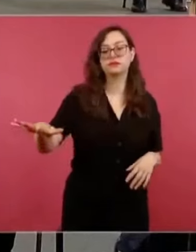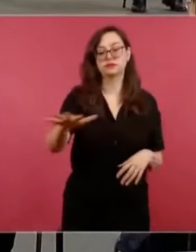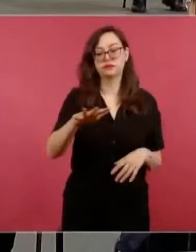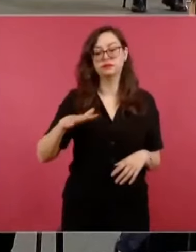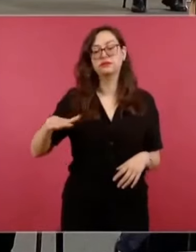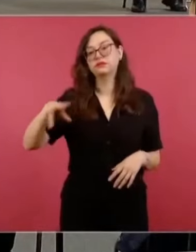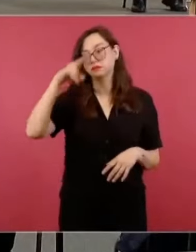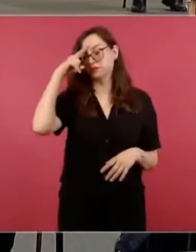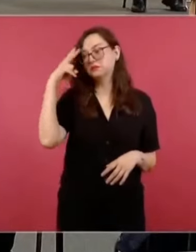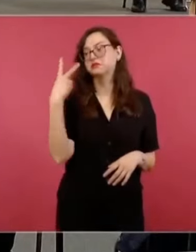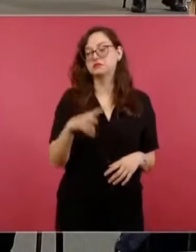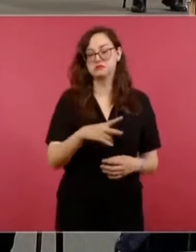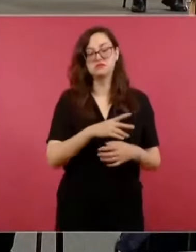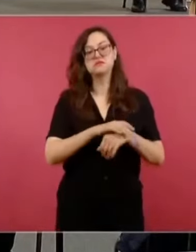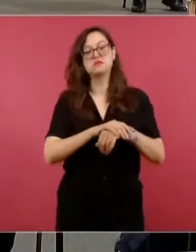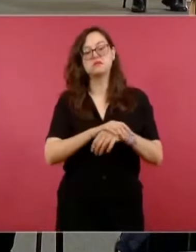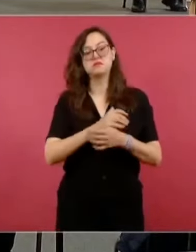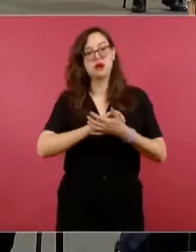mexicano.